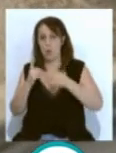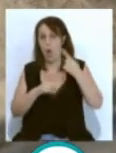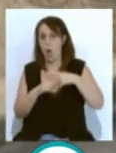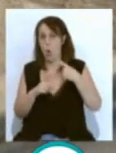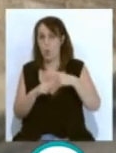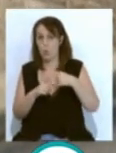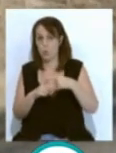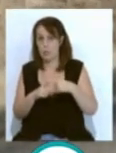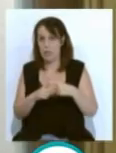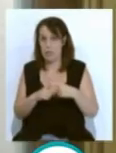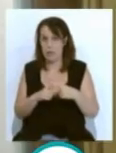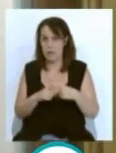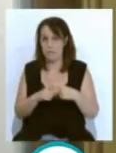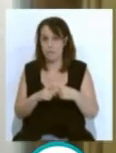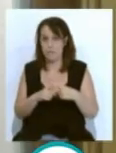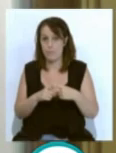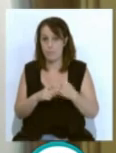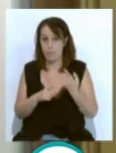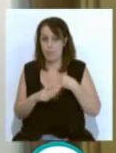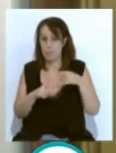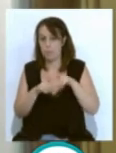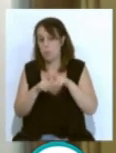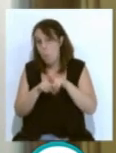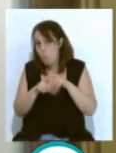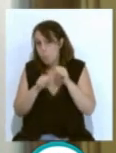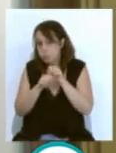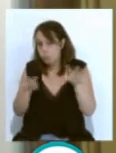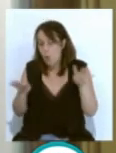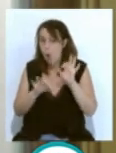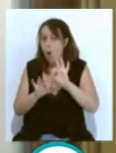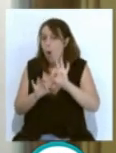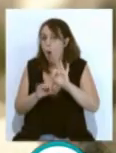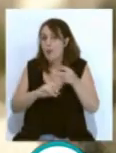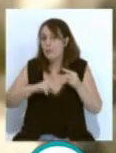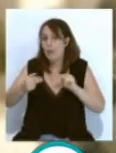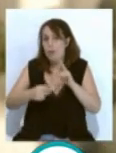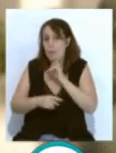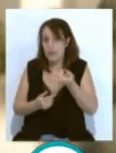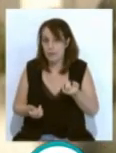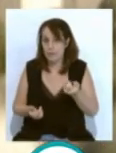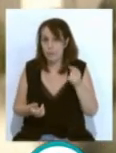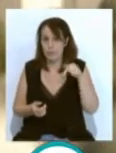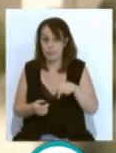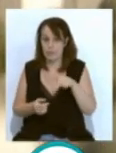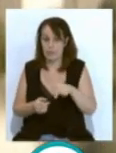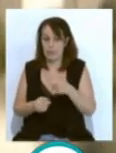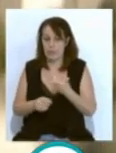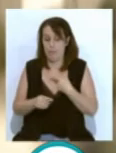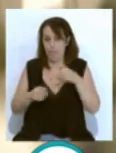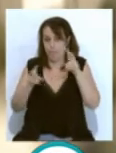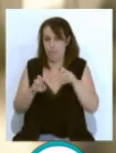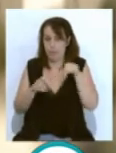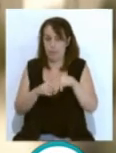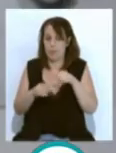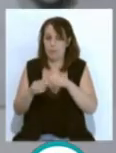cosas que se han dicho eran rumores o quizás malas interpretaciones de las personas. De esas pesquisas surgió la exposición que se